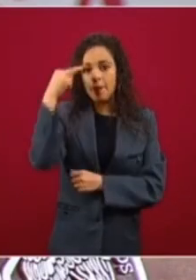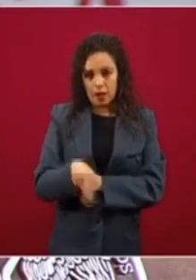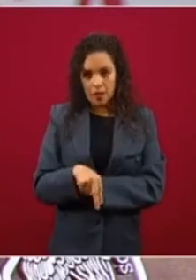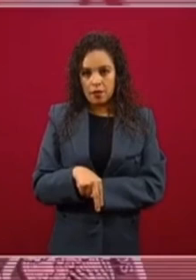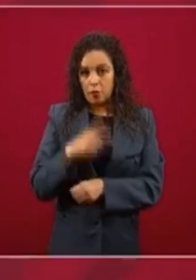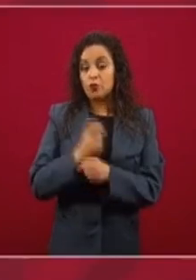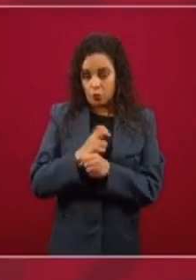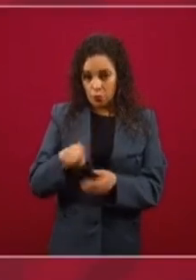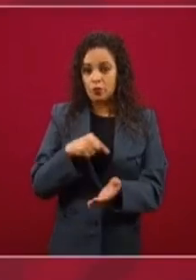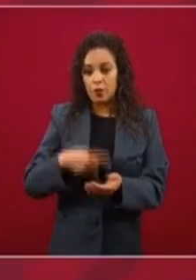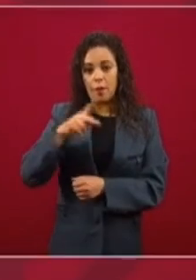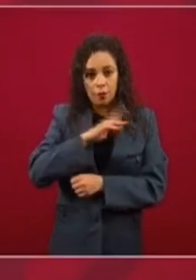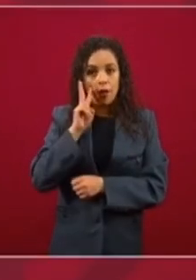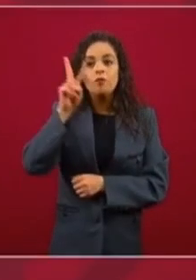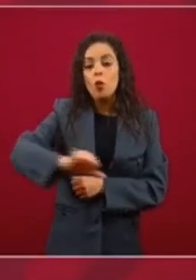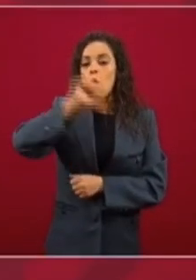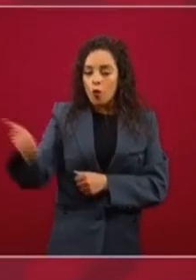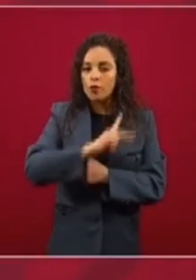Luego, vean otros países.